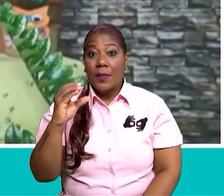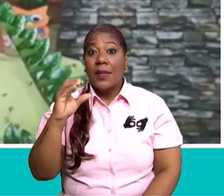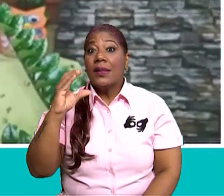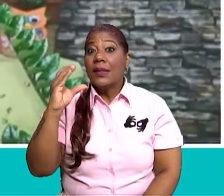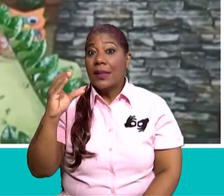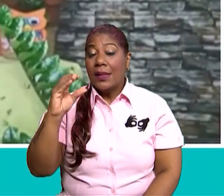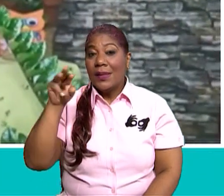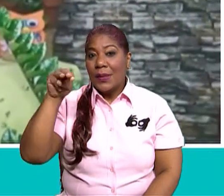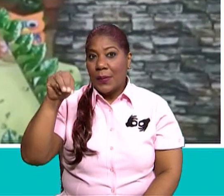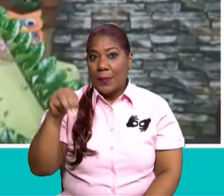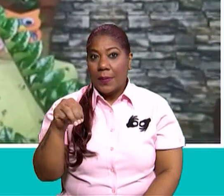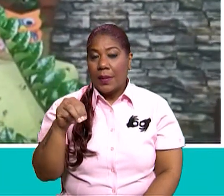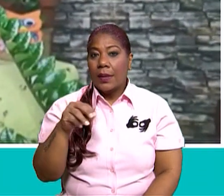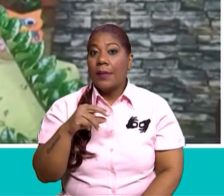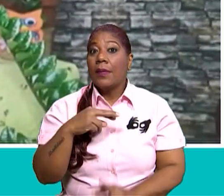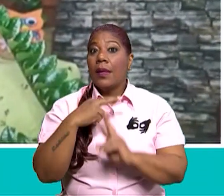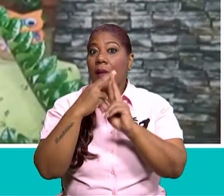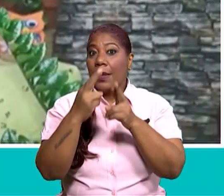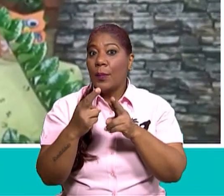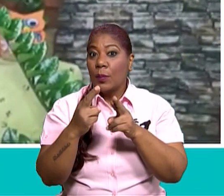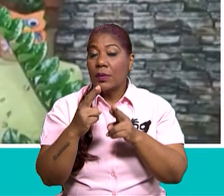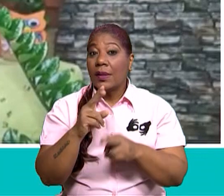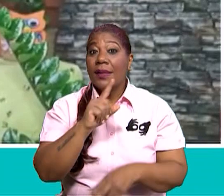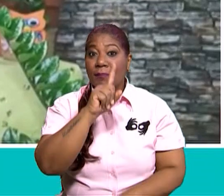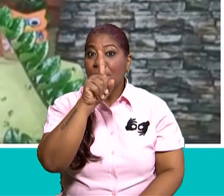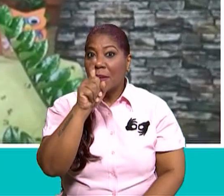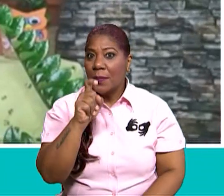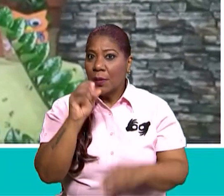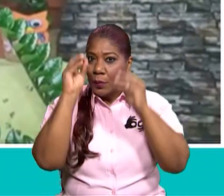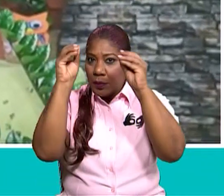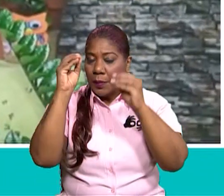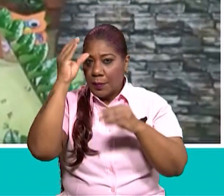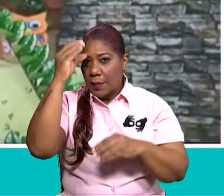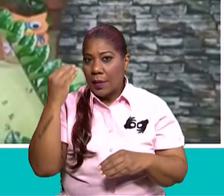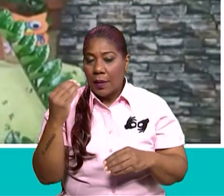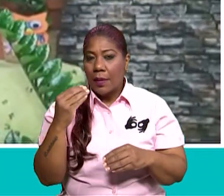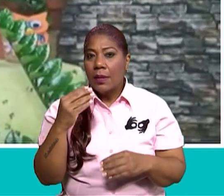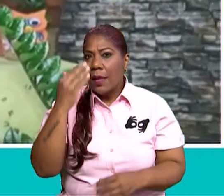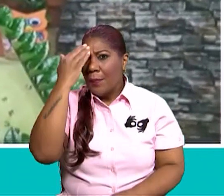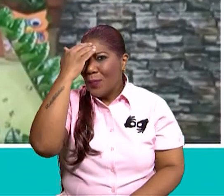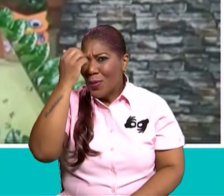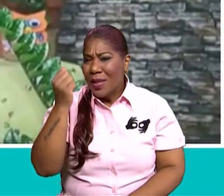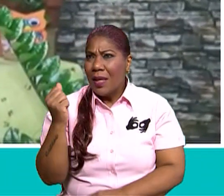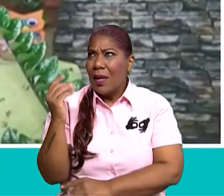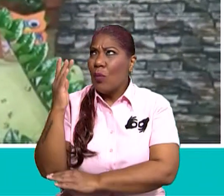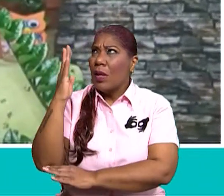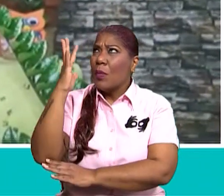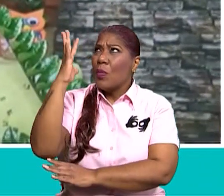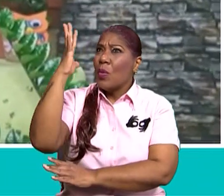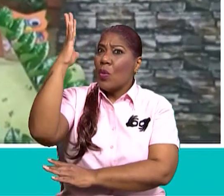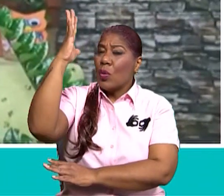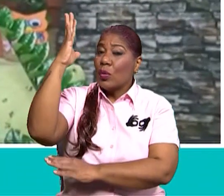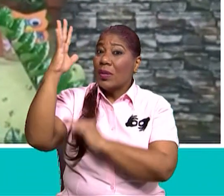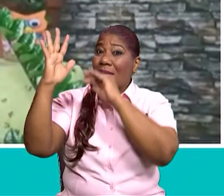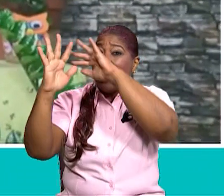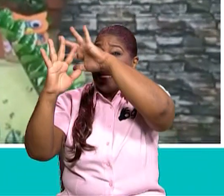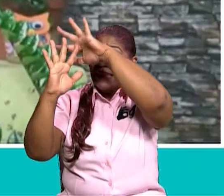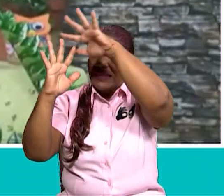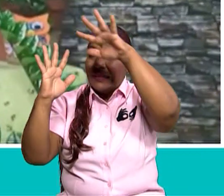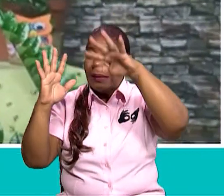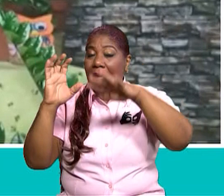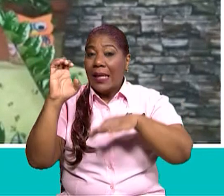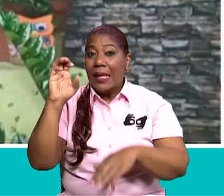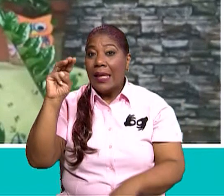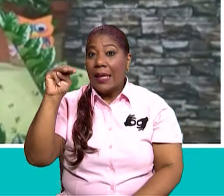Y hoy le voy a responder a su pregunta, maestro Cristian. Las principales condiciones que permiten a un árbol crecer hasta el estrato emergente son